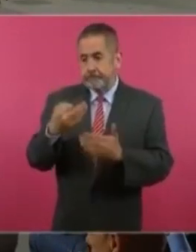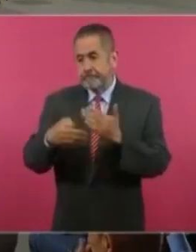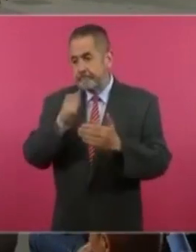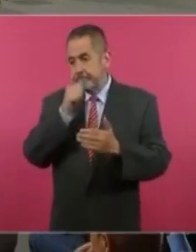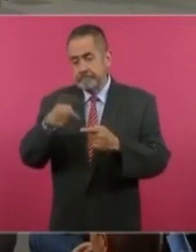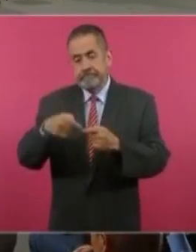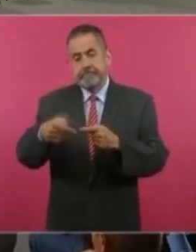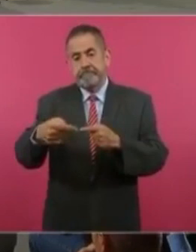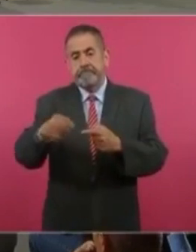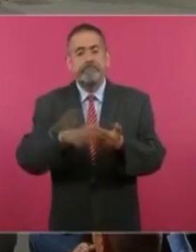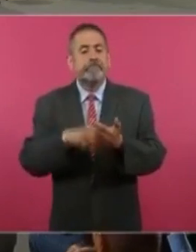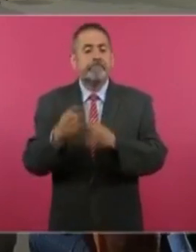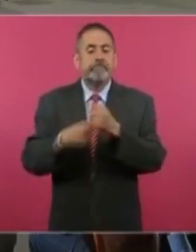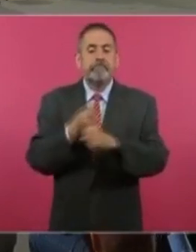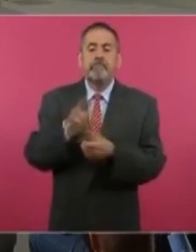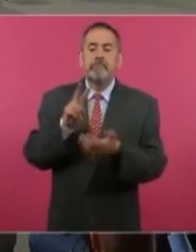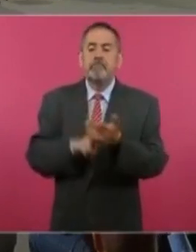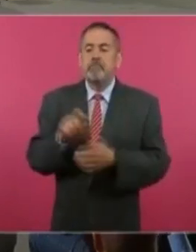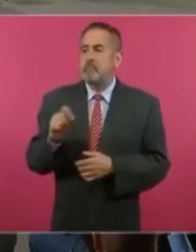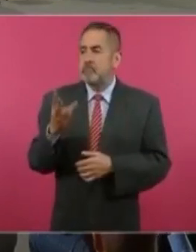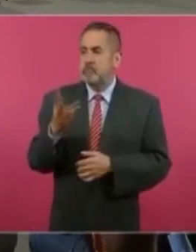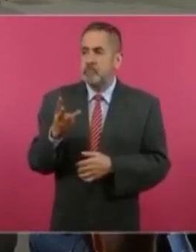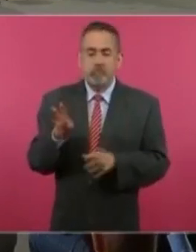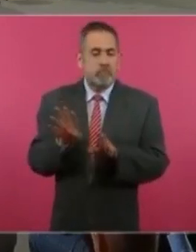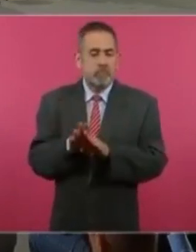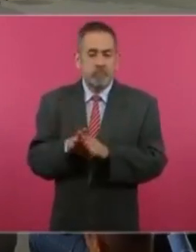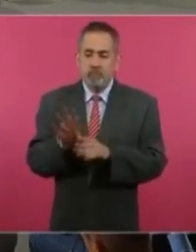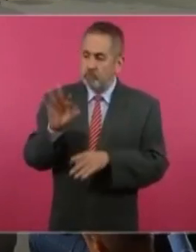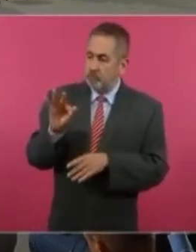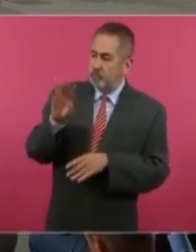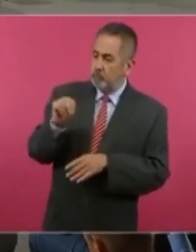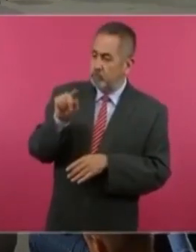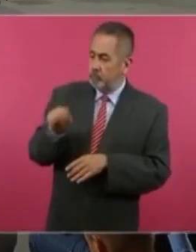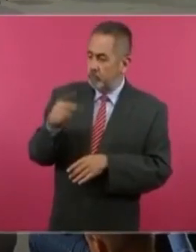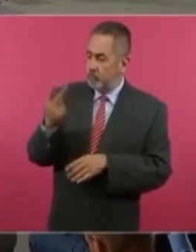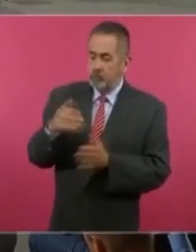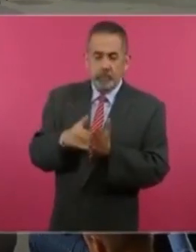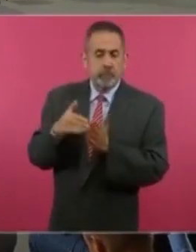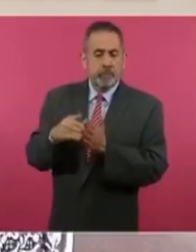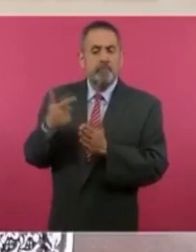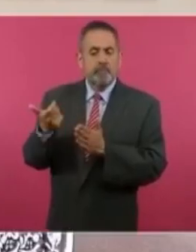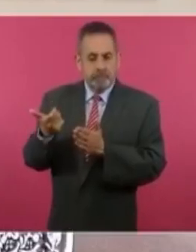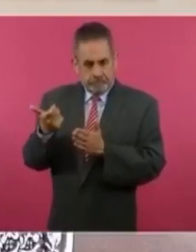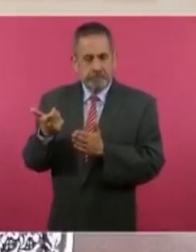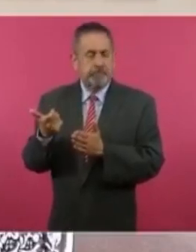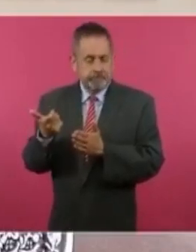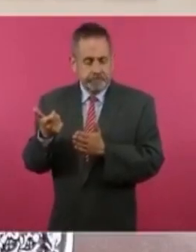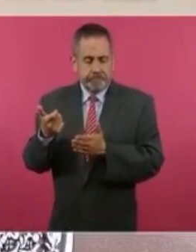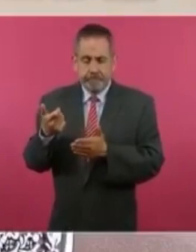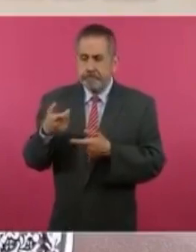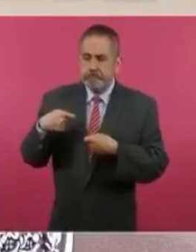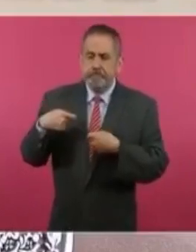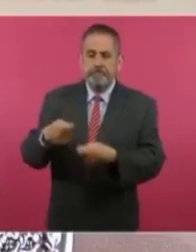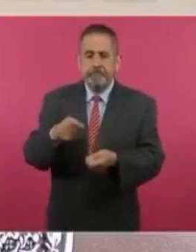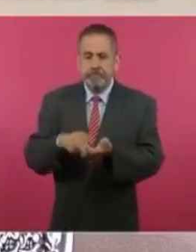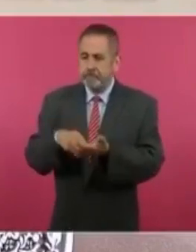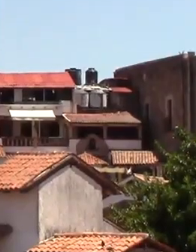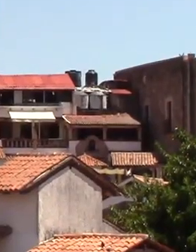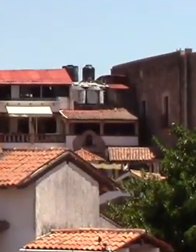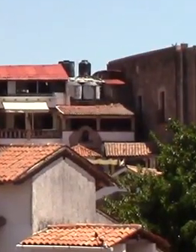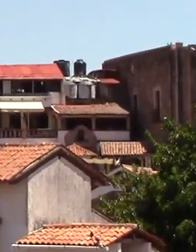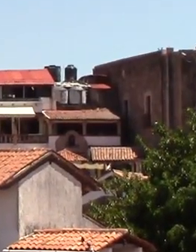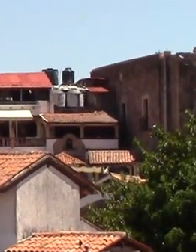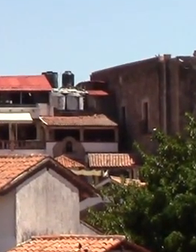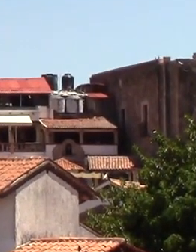en el 2023, con una inversión de 49.2 millones de pesos del presupuesto federal.